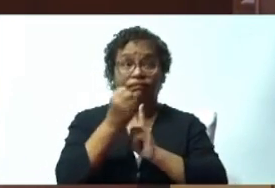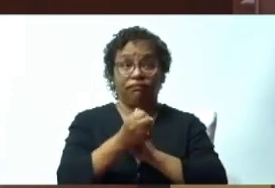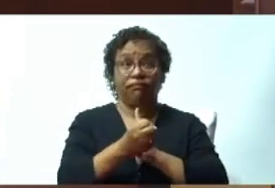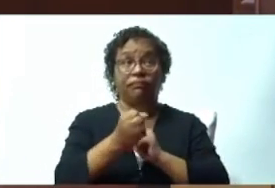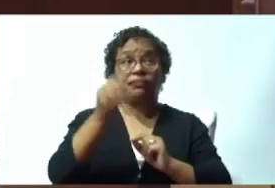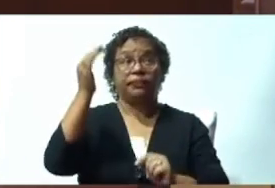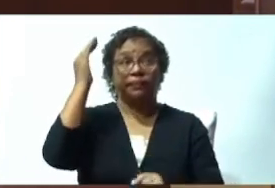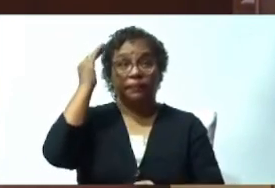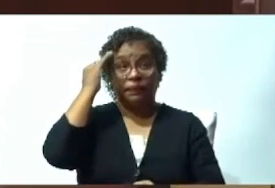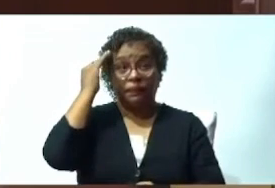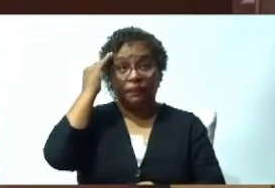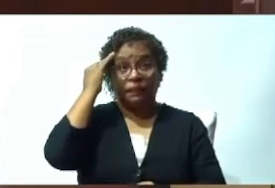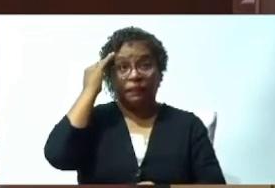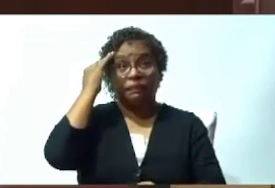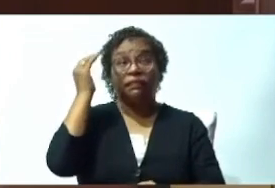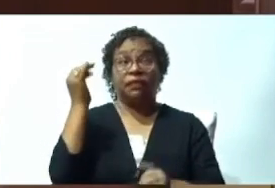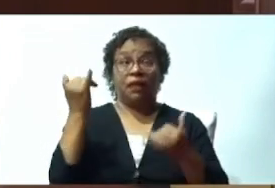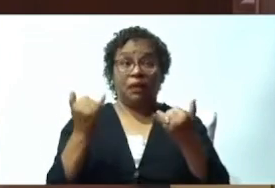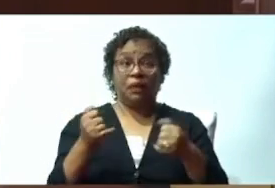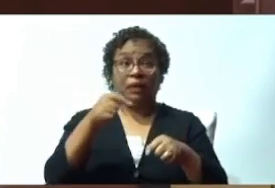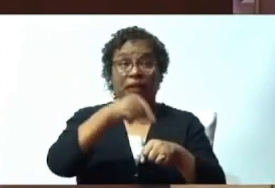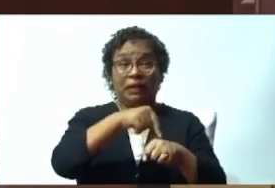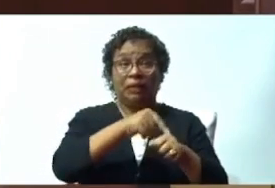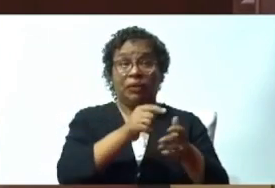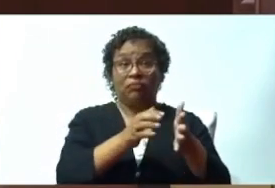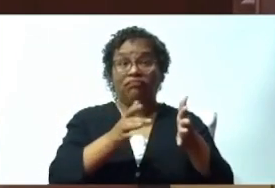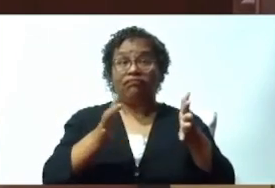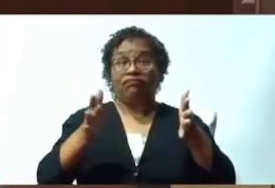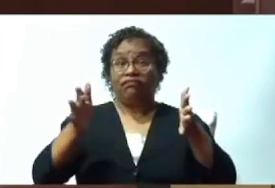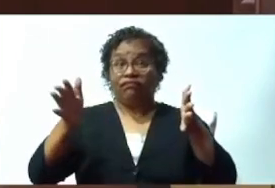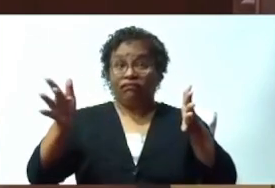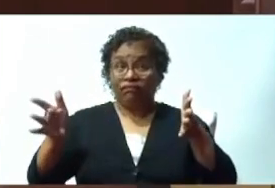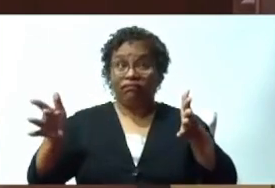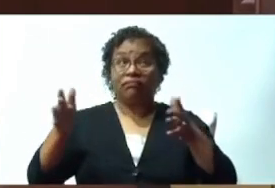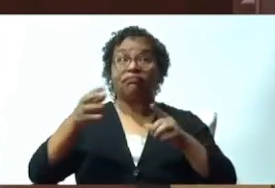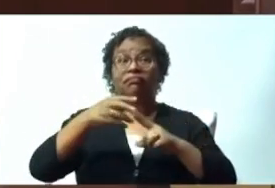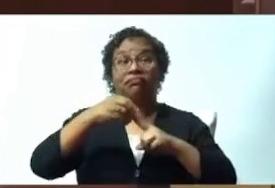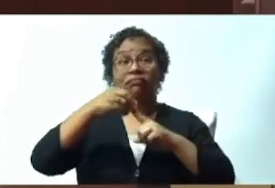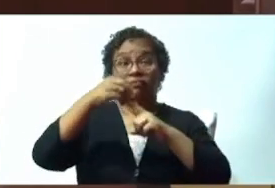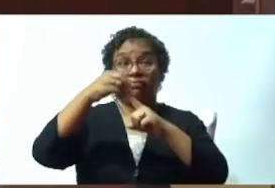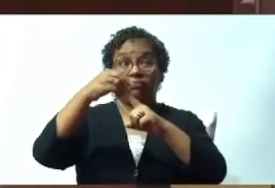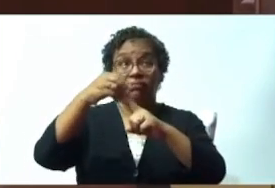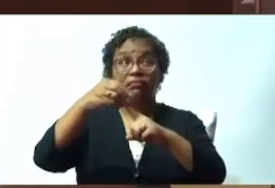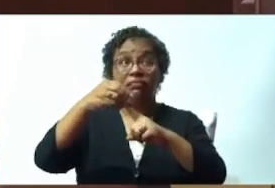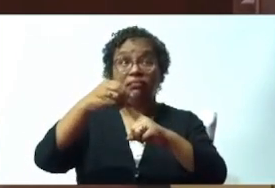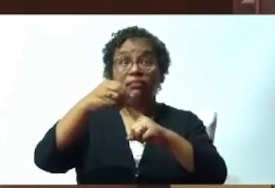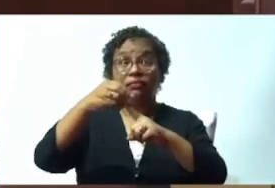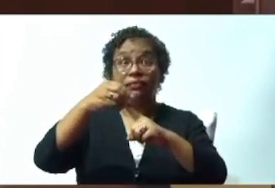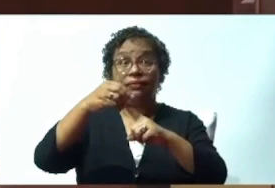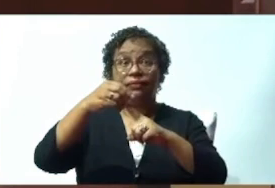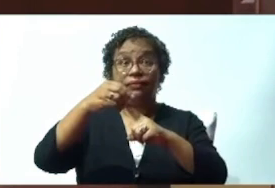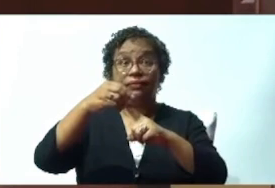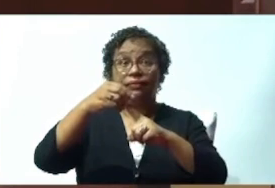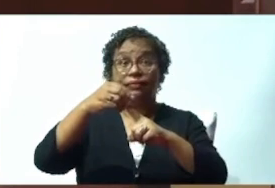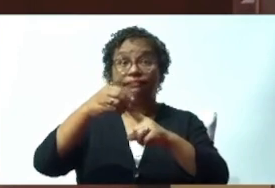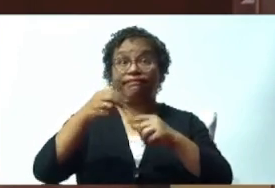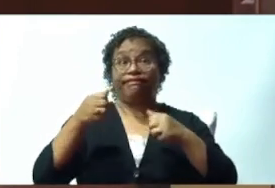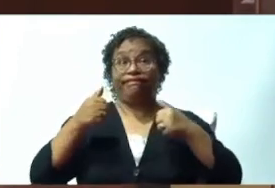especial en el que hemos tratado de que